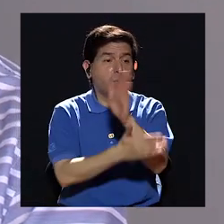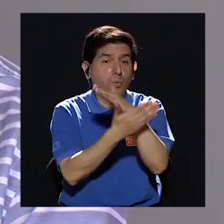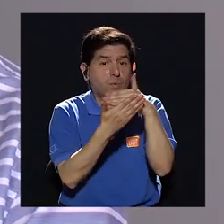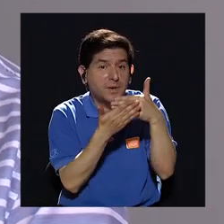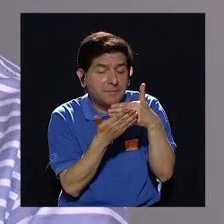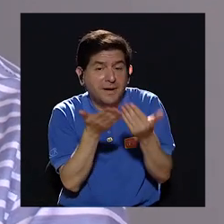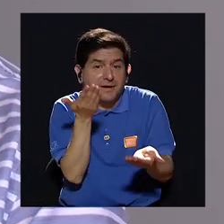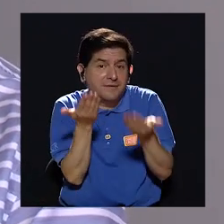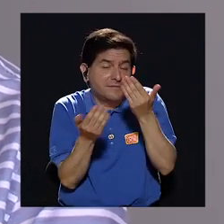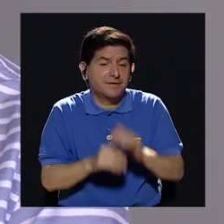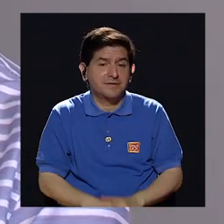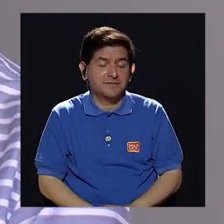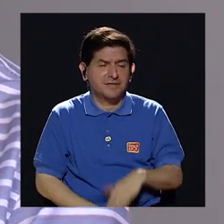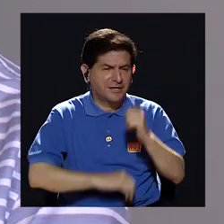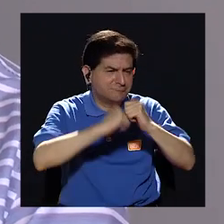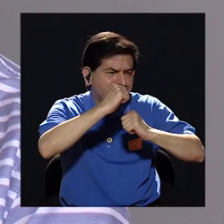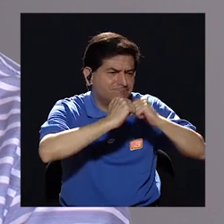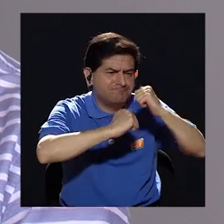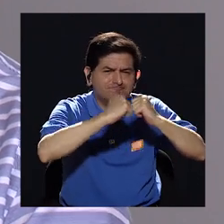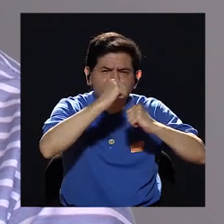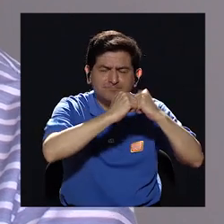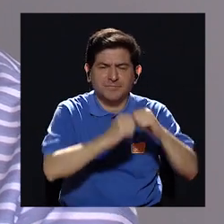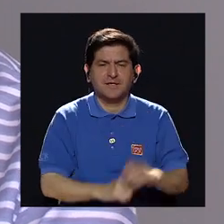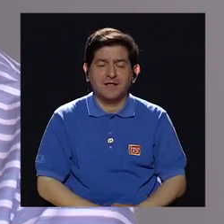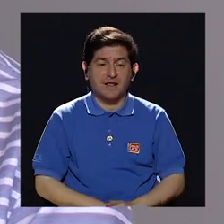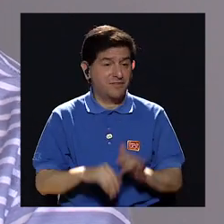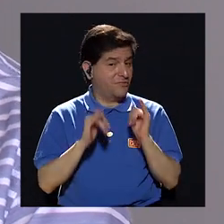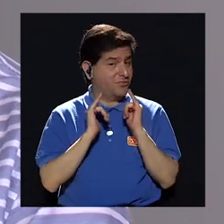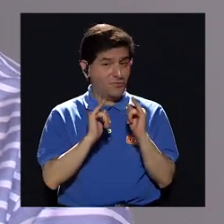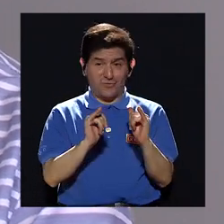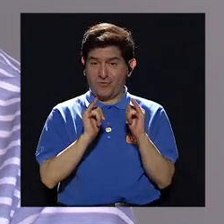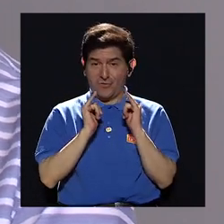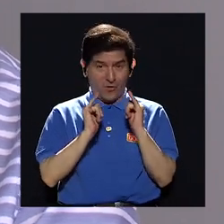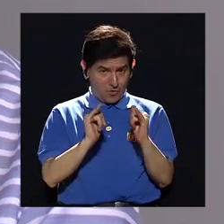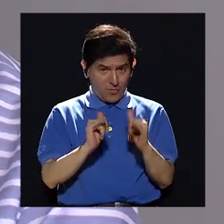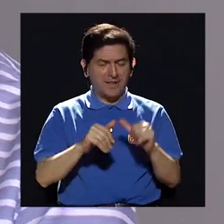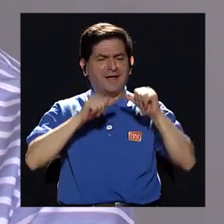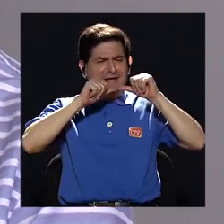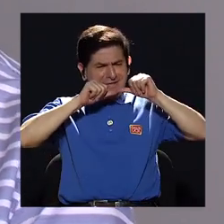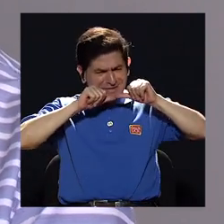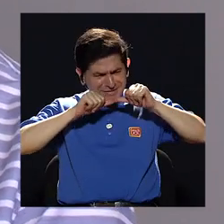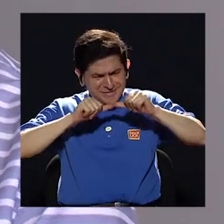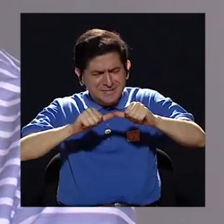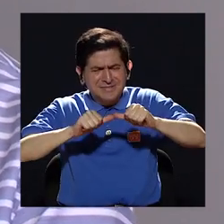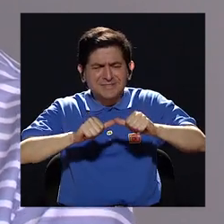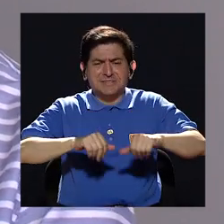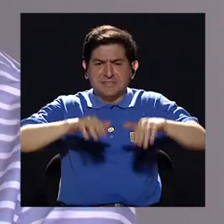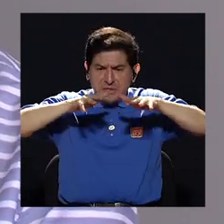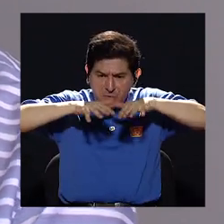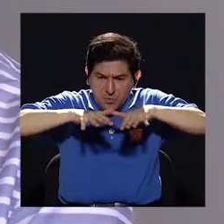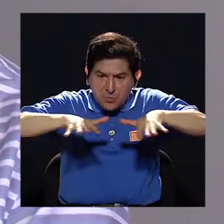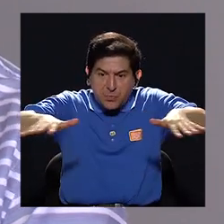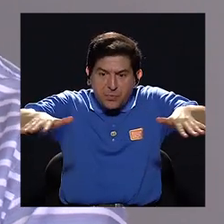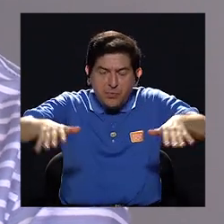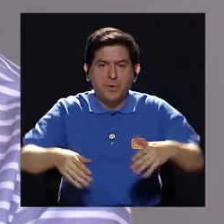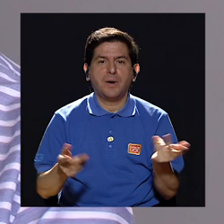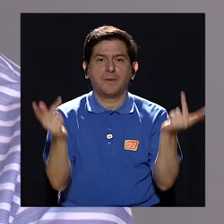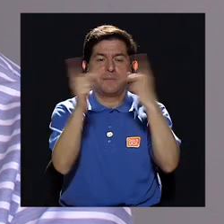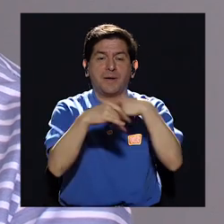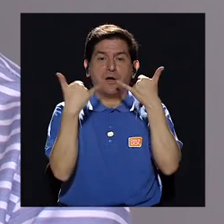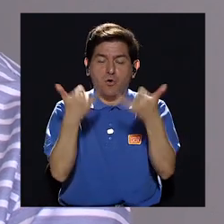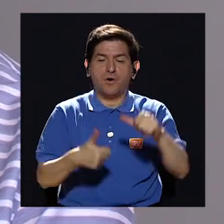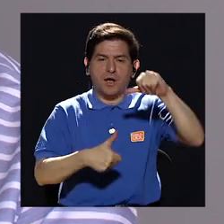partes de esas estructuras, que es la desigualdad, que sigue campeando, incluso ha empeorado en